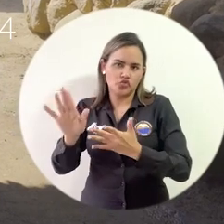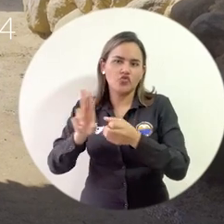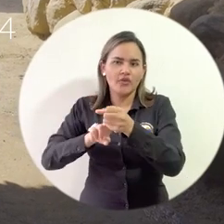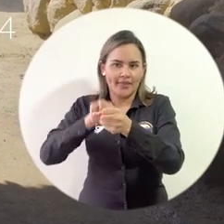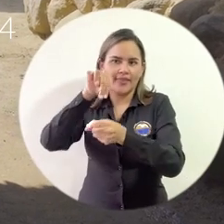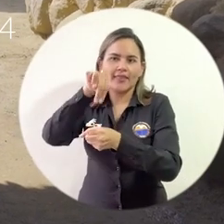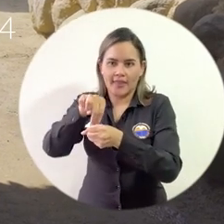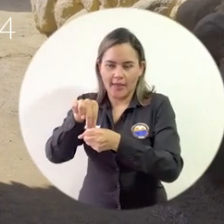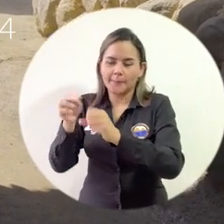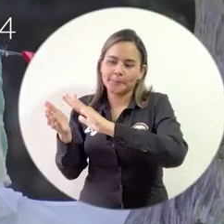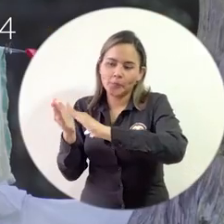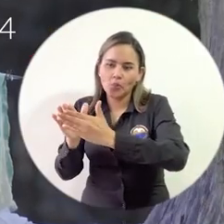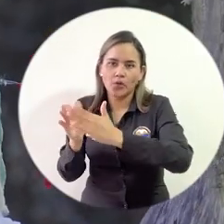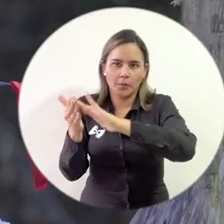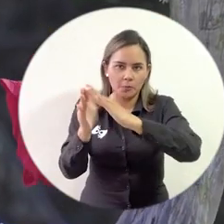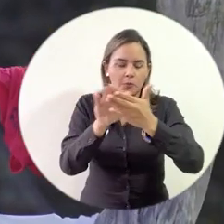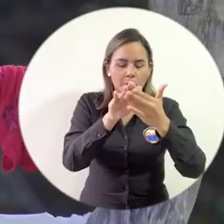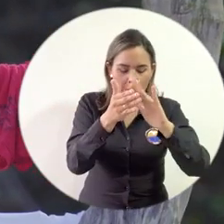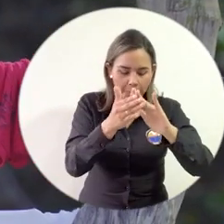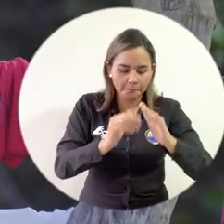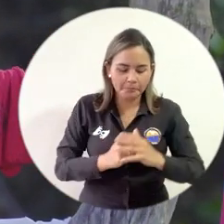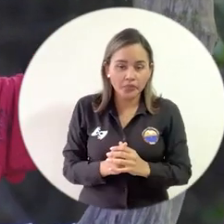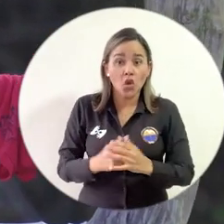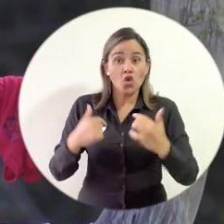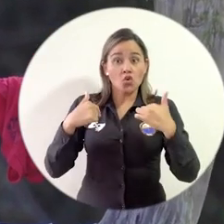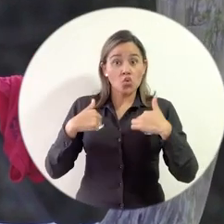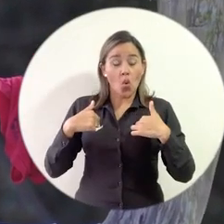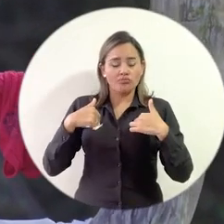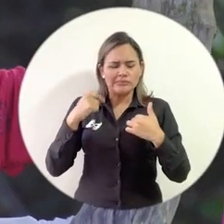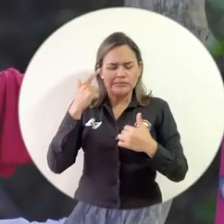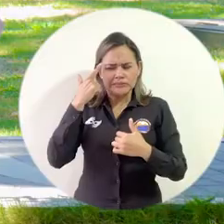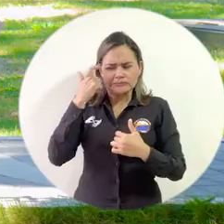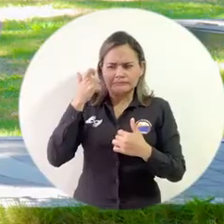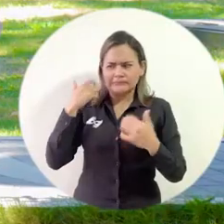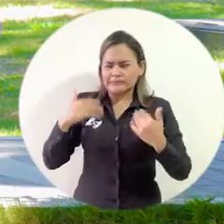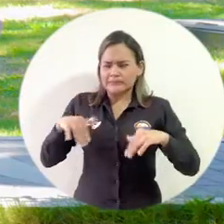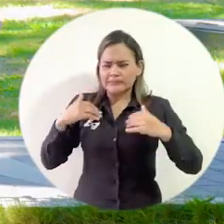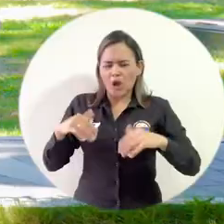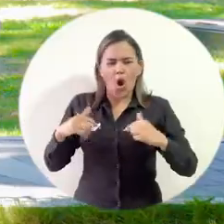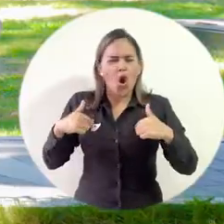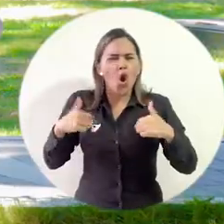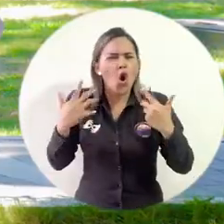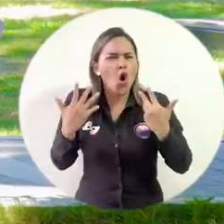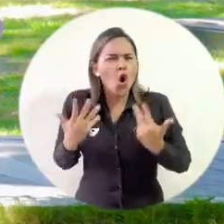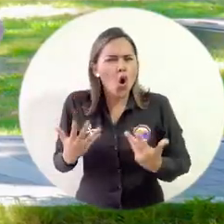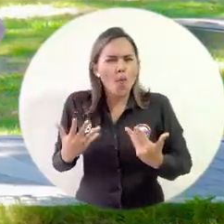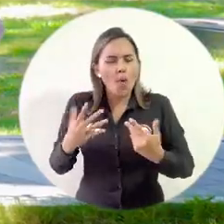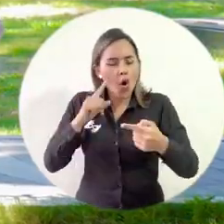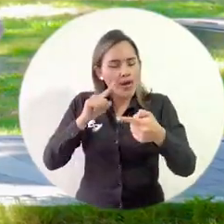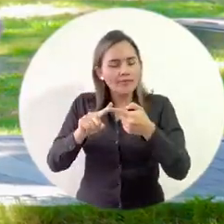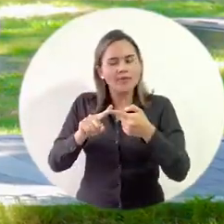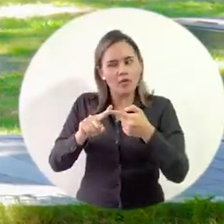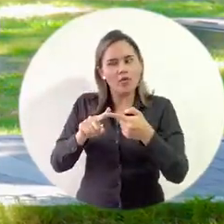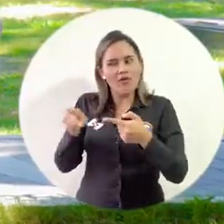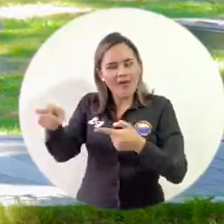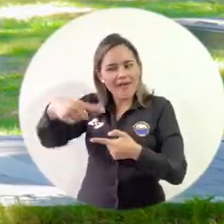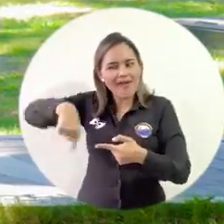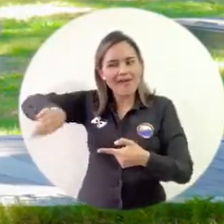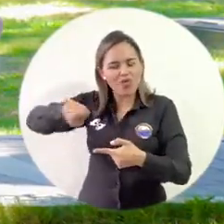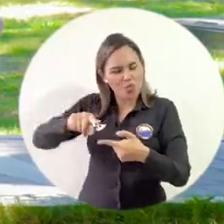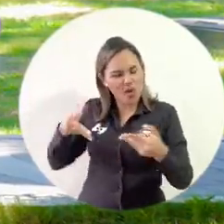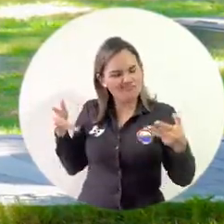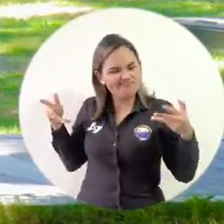Y era un reto muy grande porque tenía que pensar en una carrera que de alguna manera tuviera afinidad